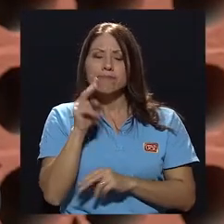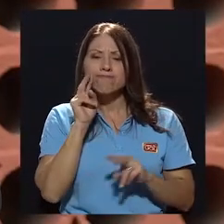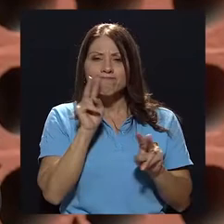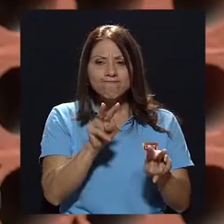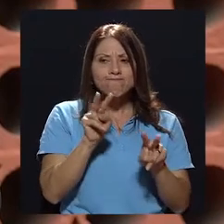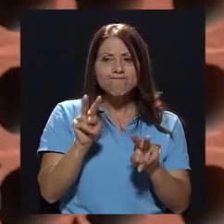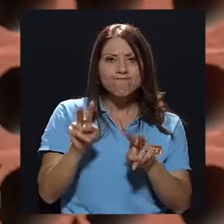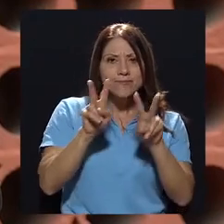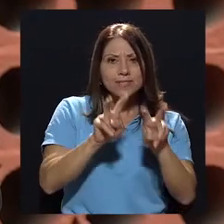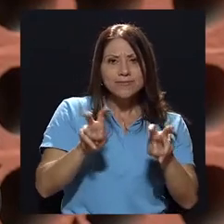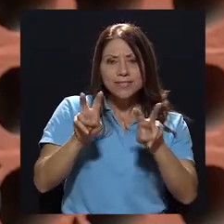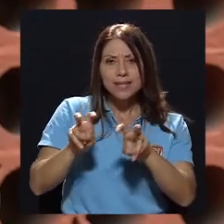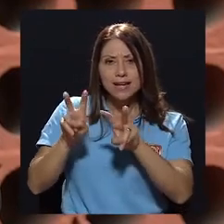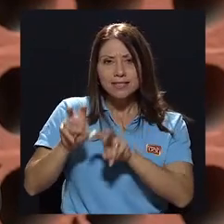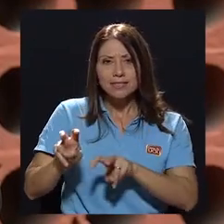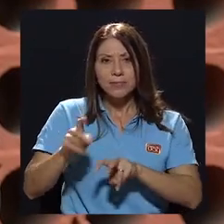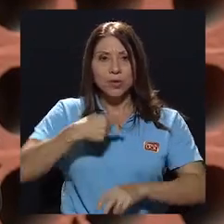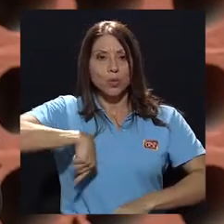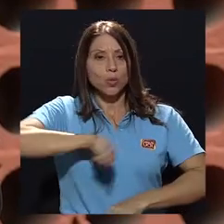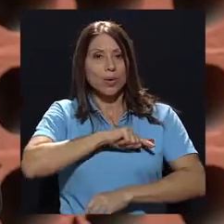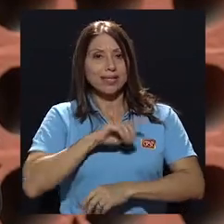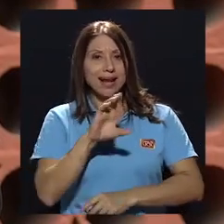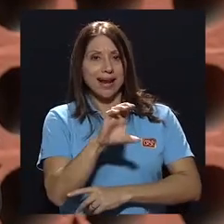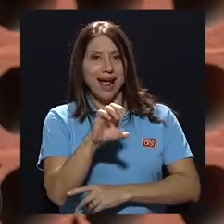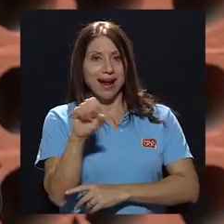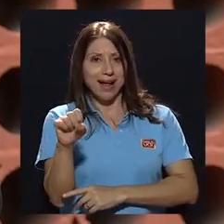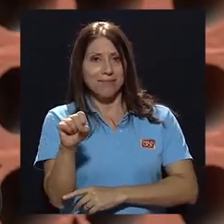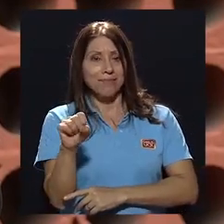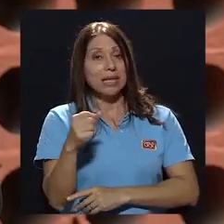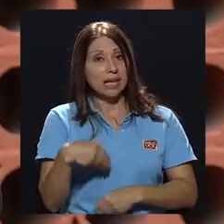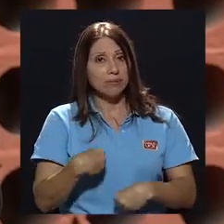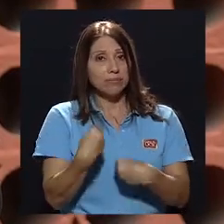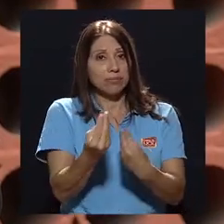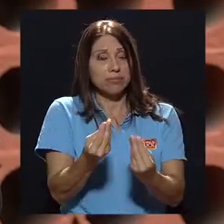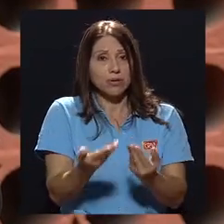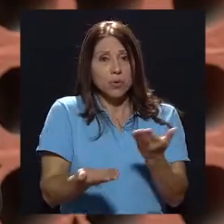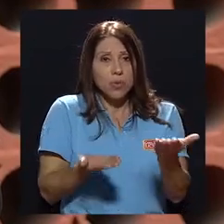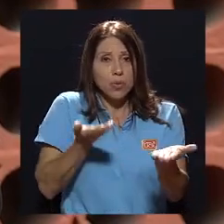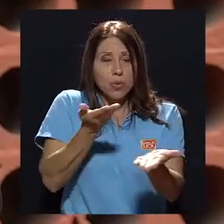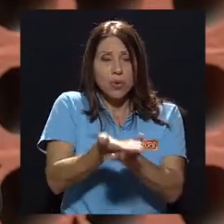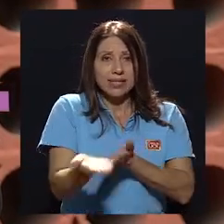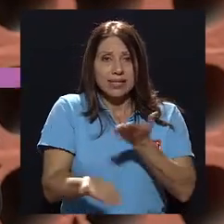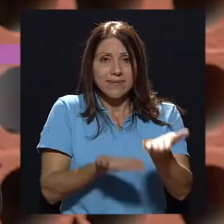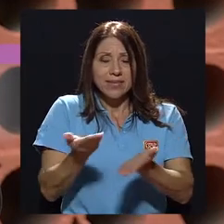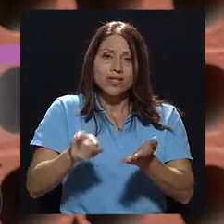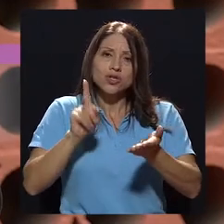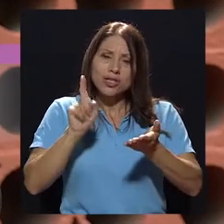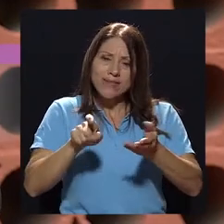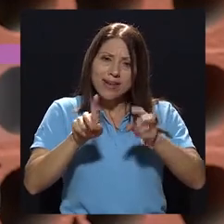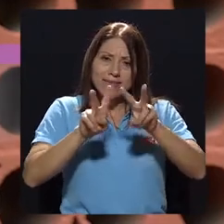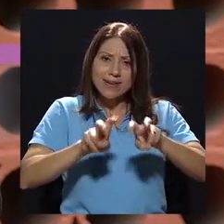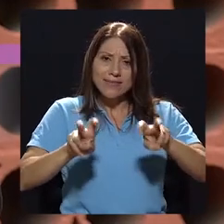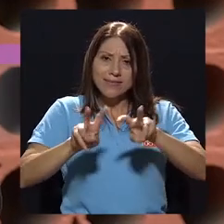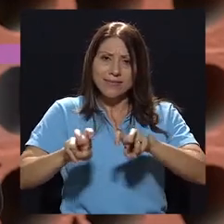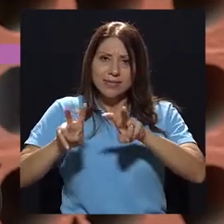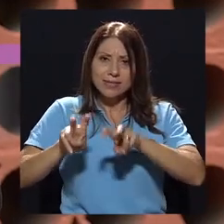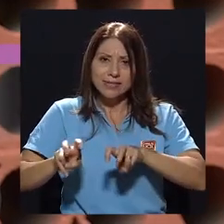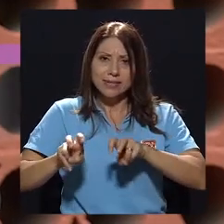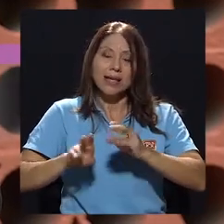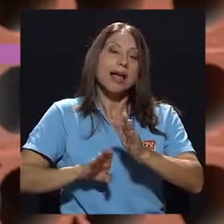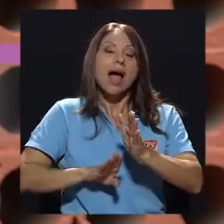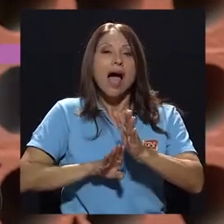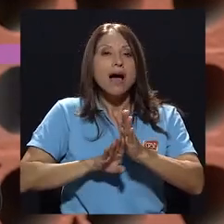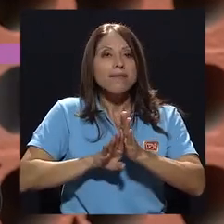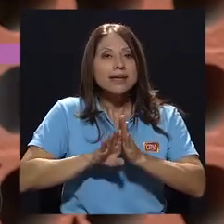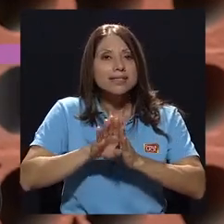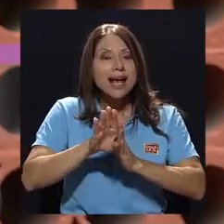¿verdad?, digamos, nuestra caja, que es la gran prestadora de servicios, tiene que revisarse y avanzar a que los sectores